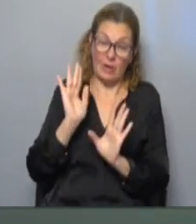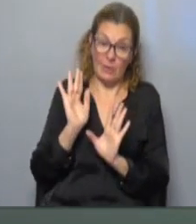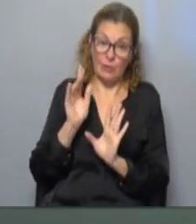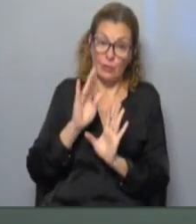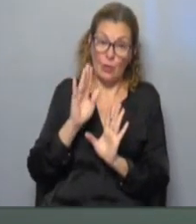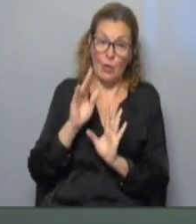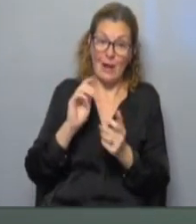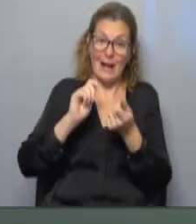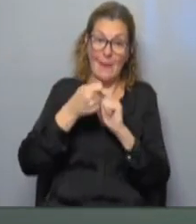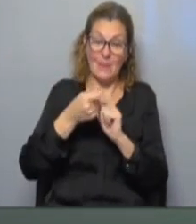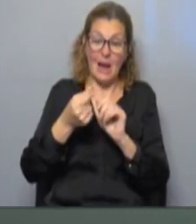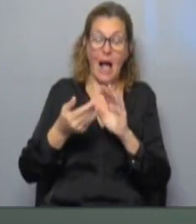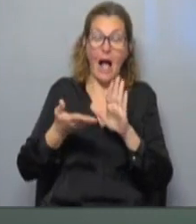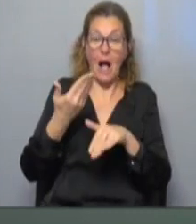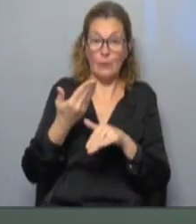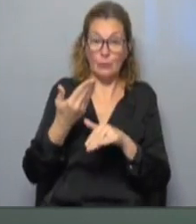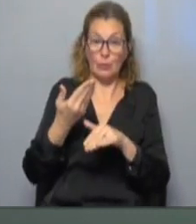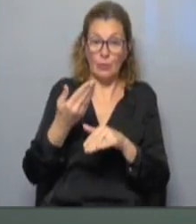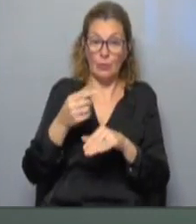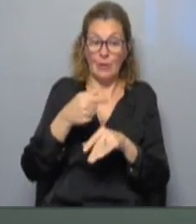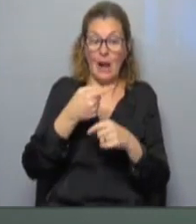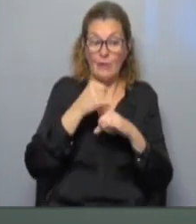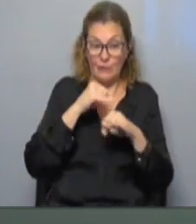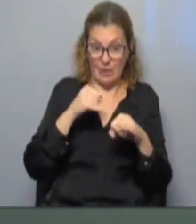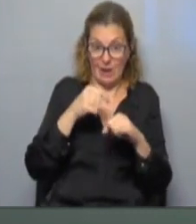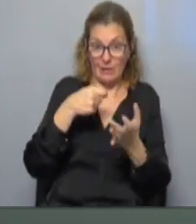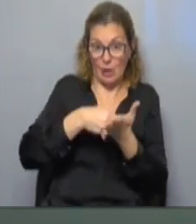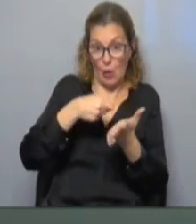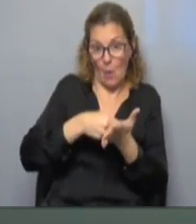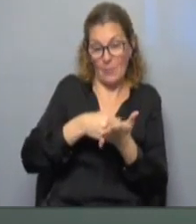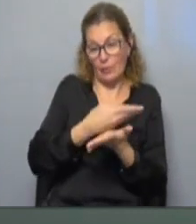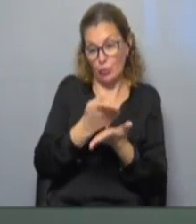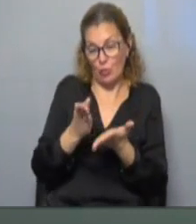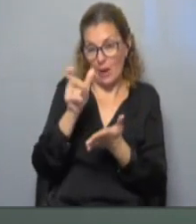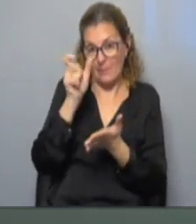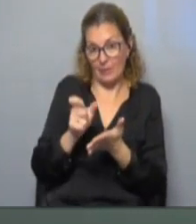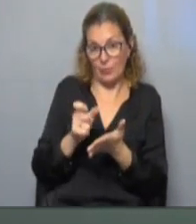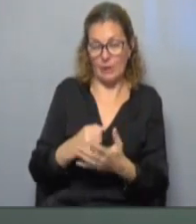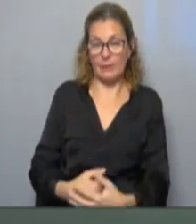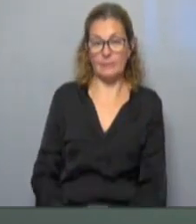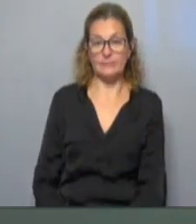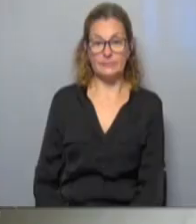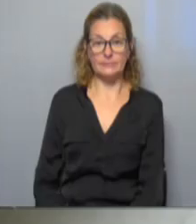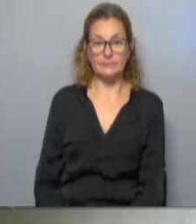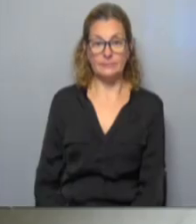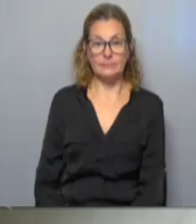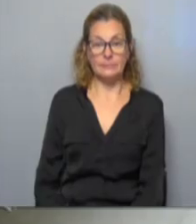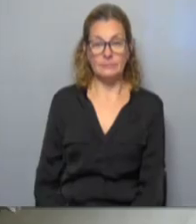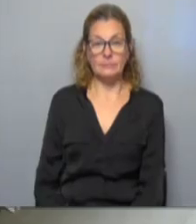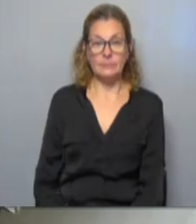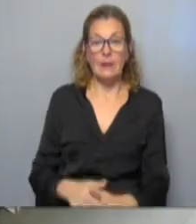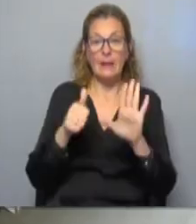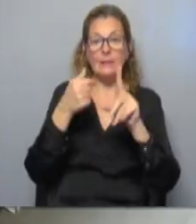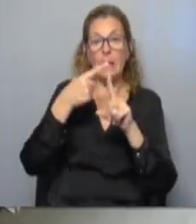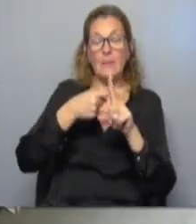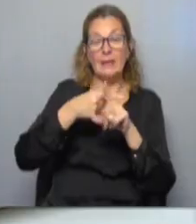no trasladar el alza al precio de los productos finales que compran consumidores y consumidoras. En los seis